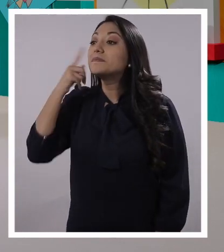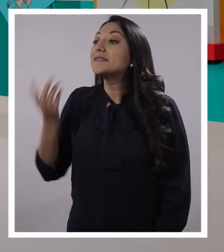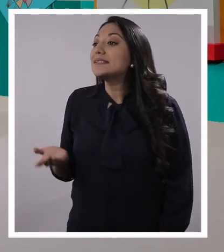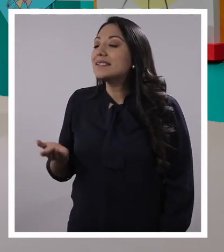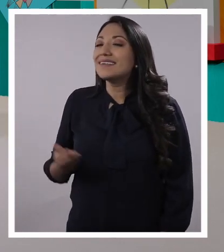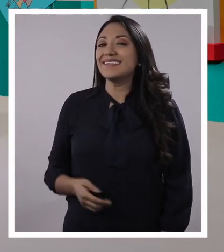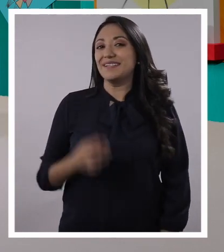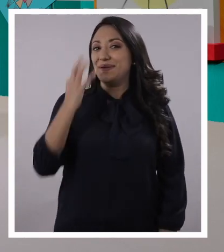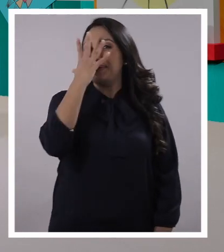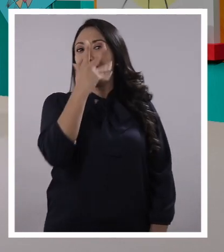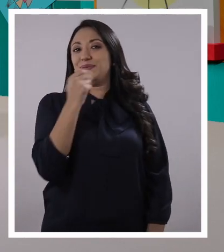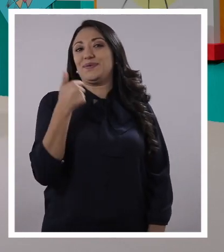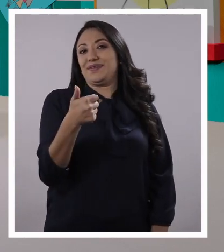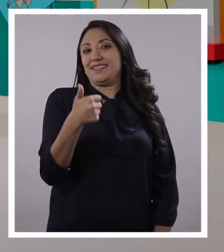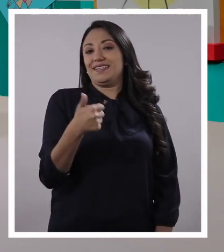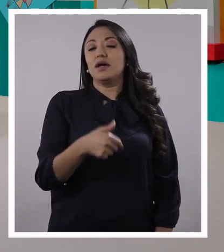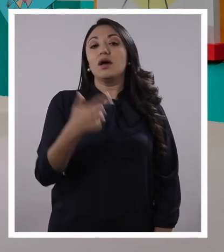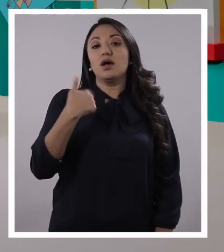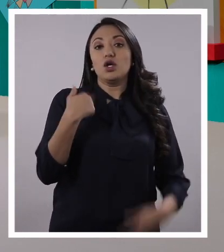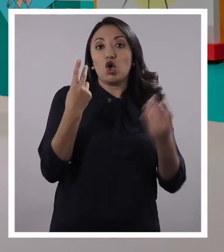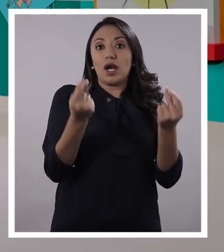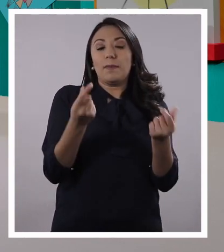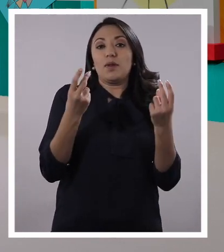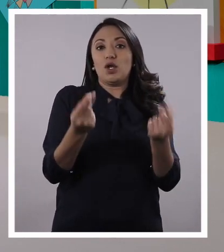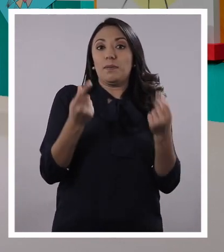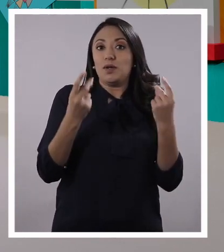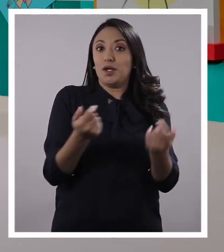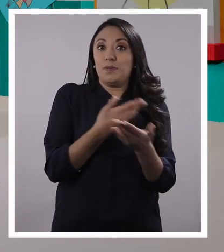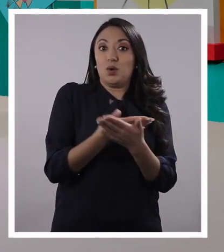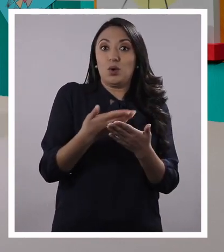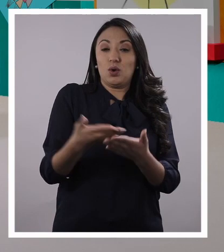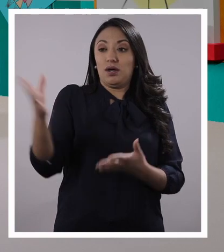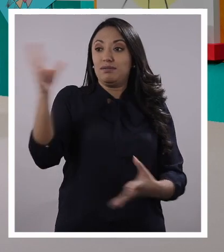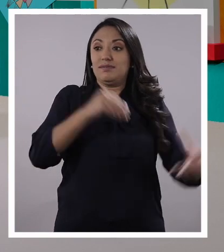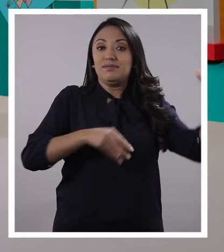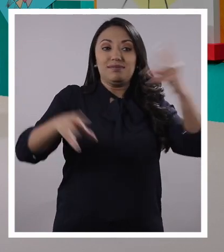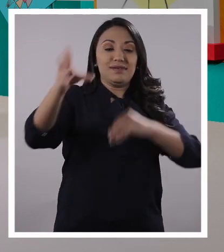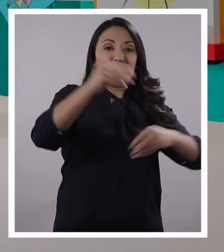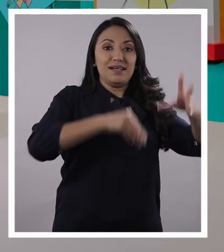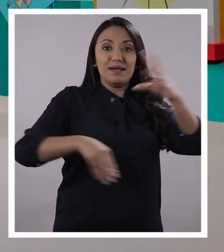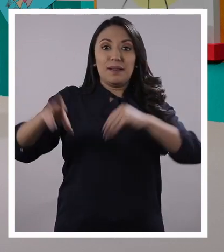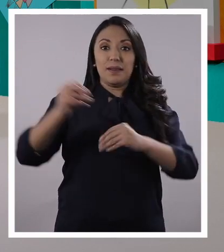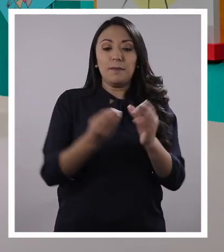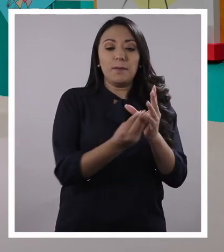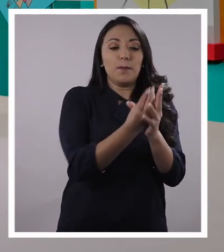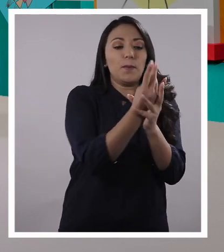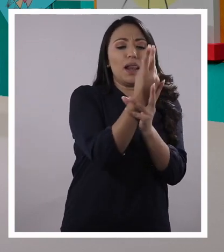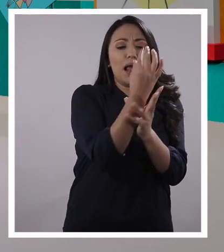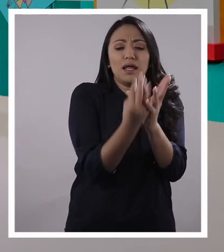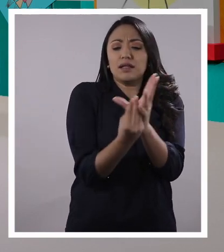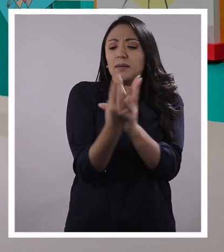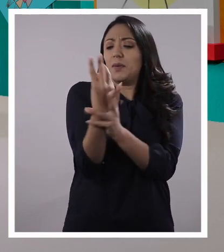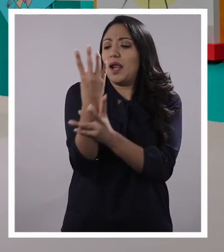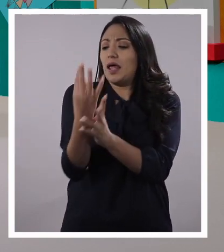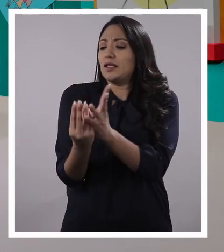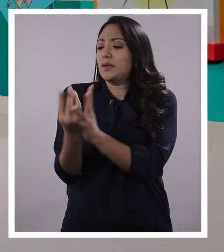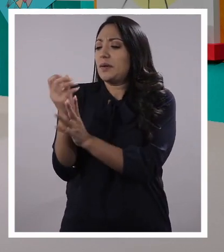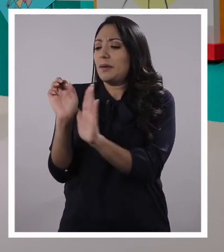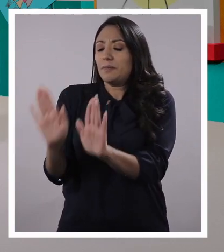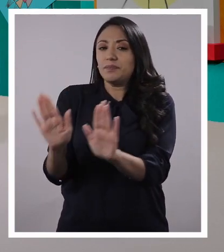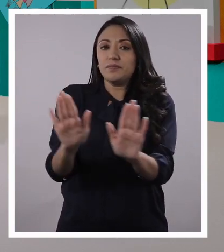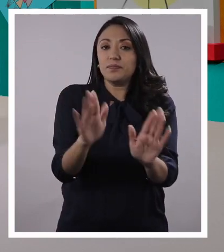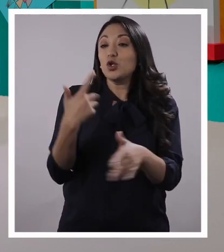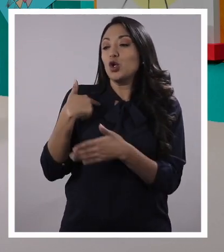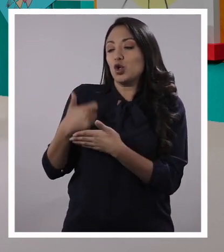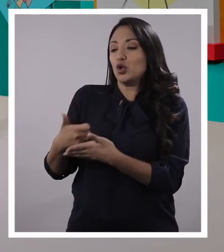Me parece excelente. Profe, voy a listar todas las cosas y voy a traer el resto de plantas que tengo para que salgan estos brotecitos maravillosos. Yo te